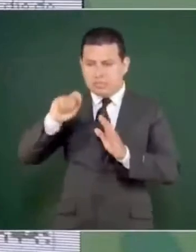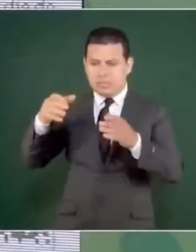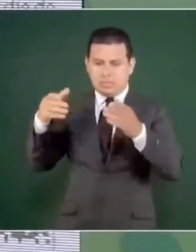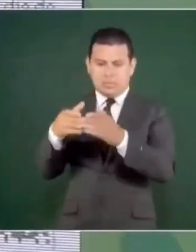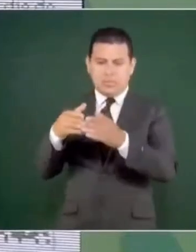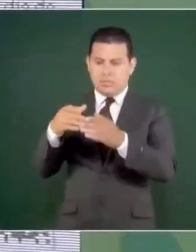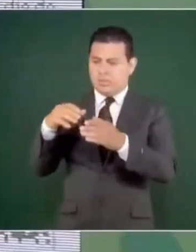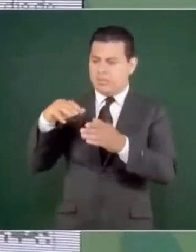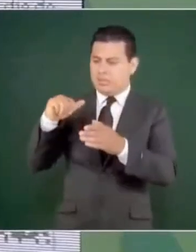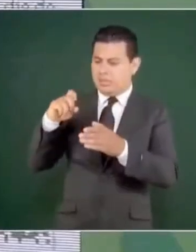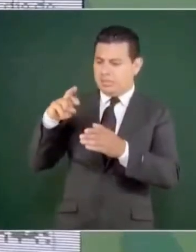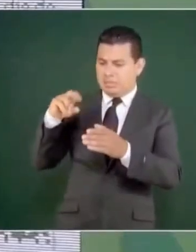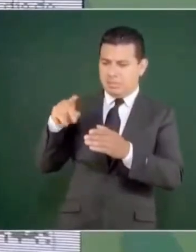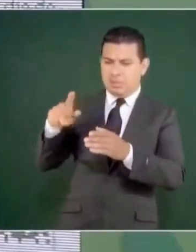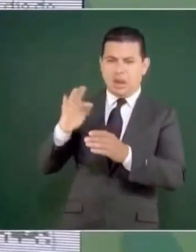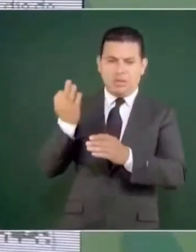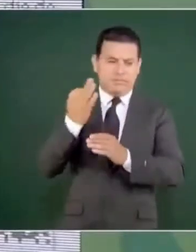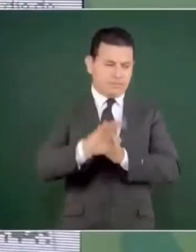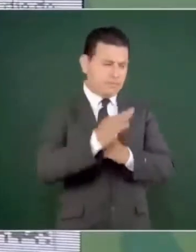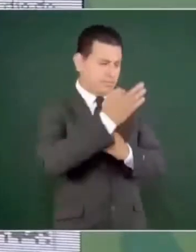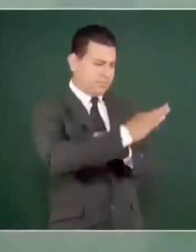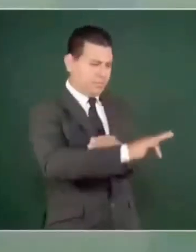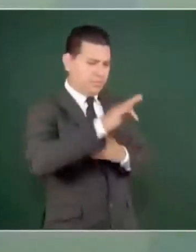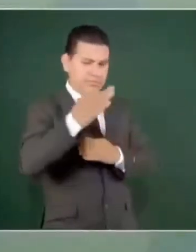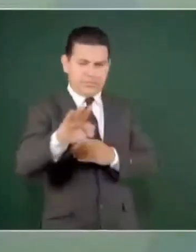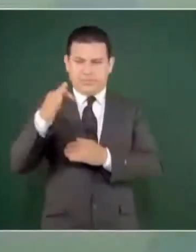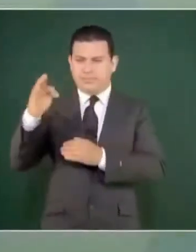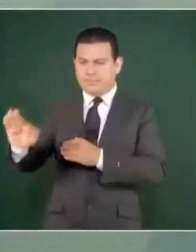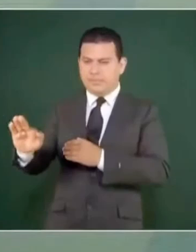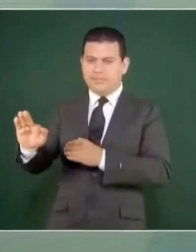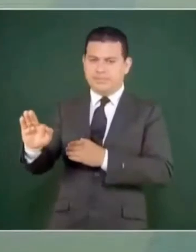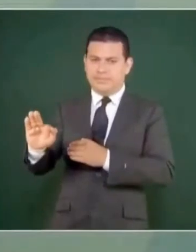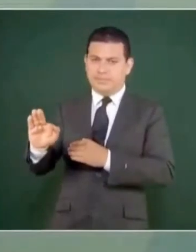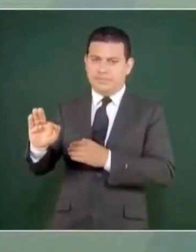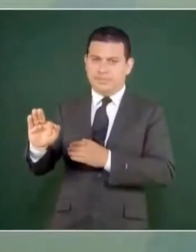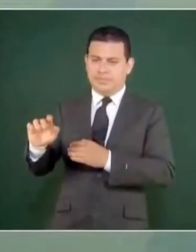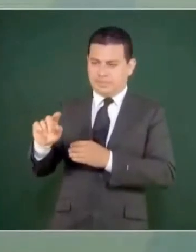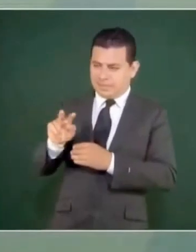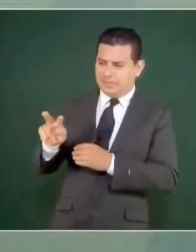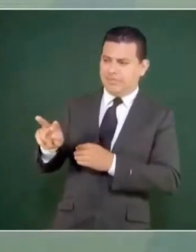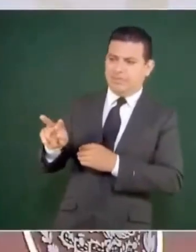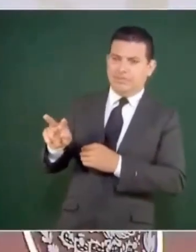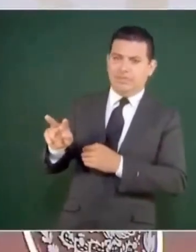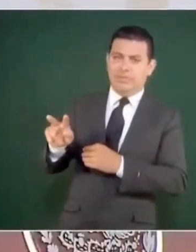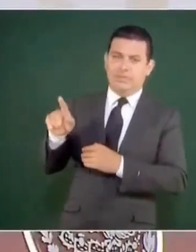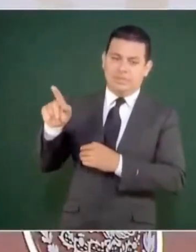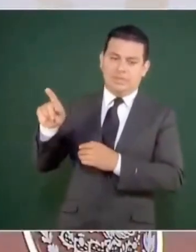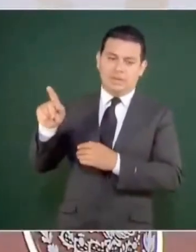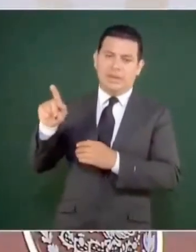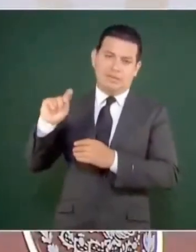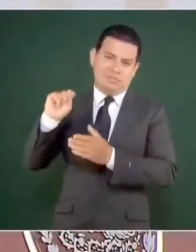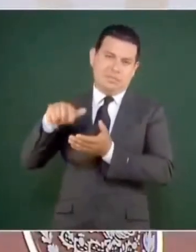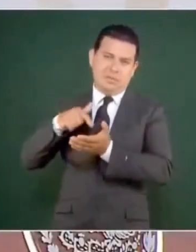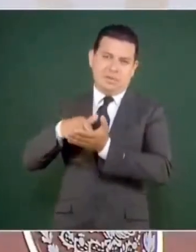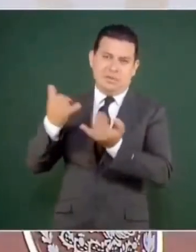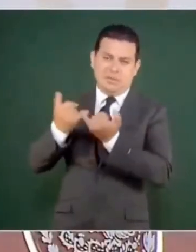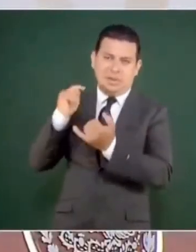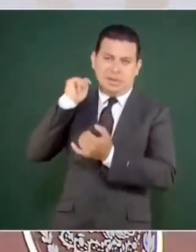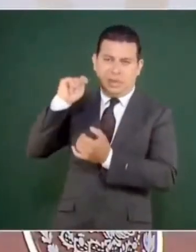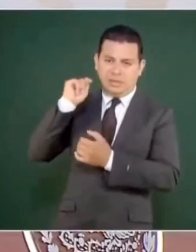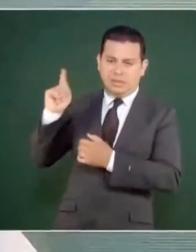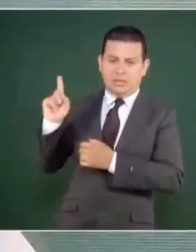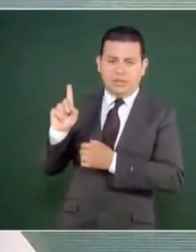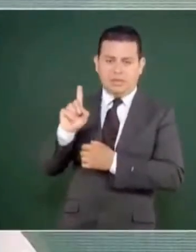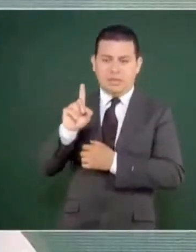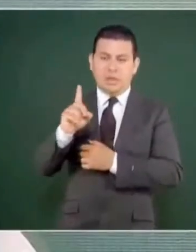lo había traicionado. Y luego se hablaba de que mi paisano, que